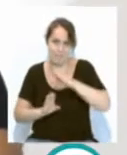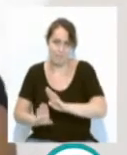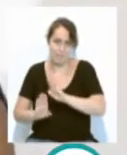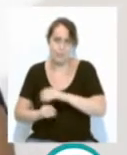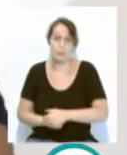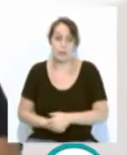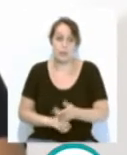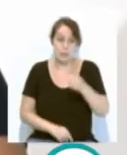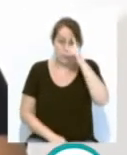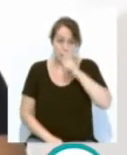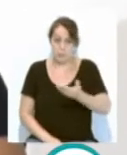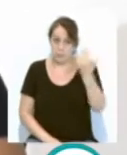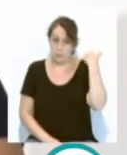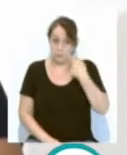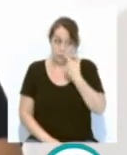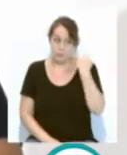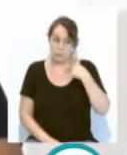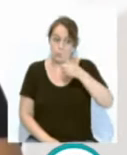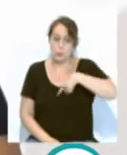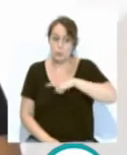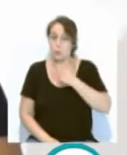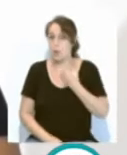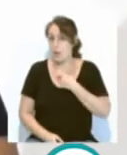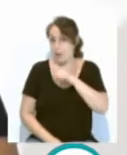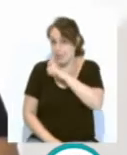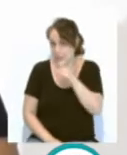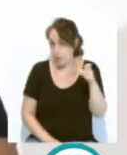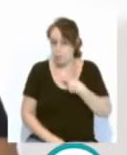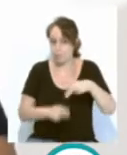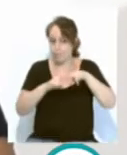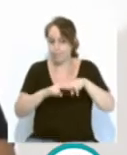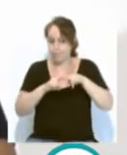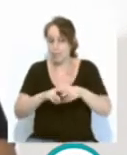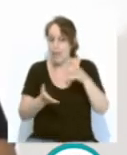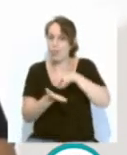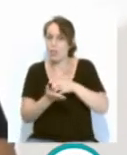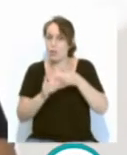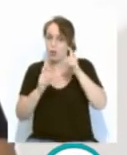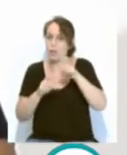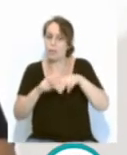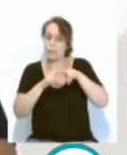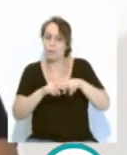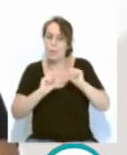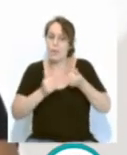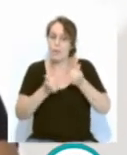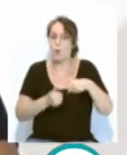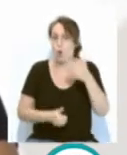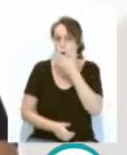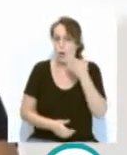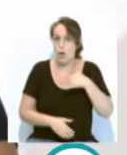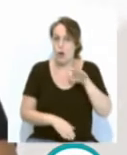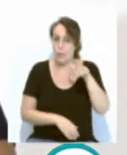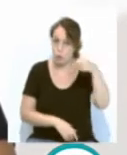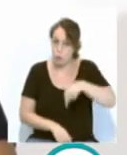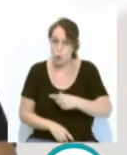anunciábamos que estábamos revisando, haciendo una ITI de los centros escolares. Comenzamos con el Colegio Campo del Sur y